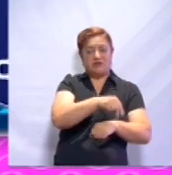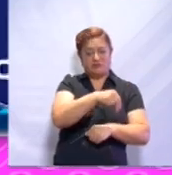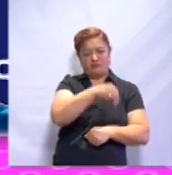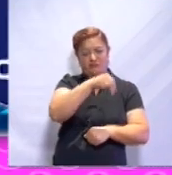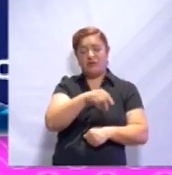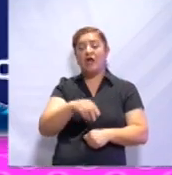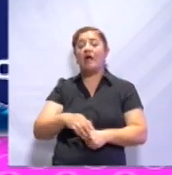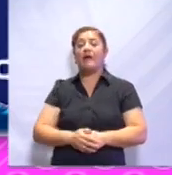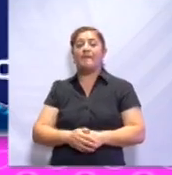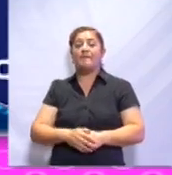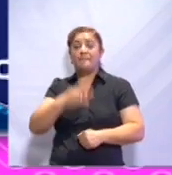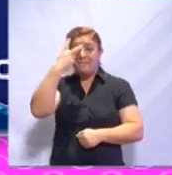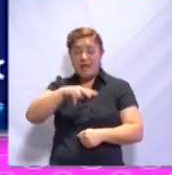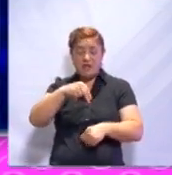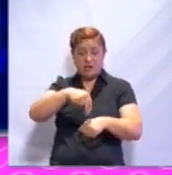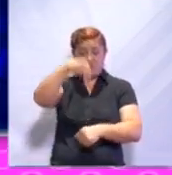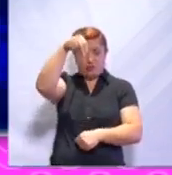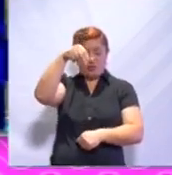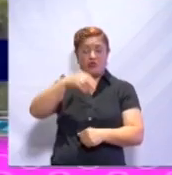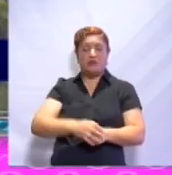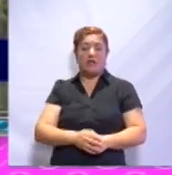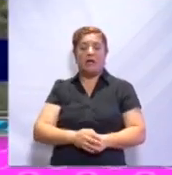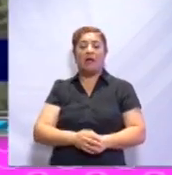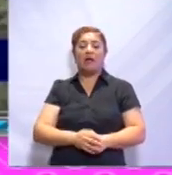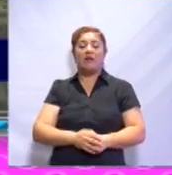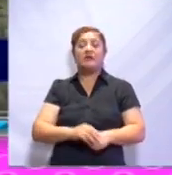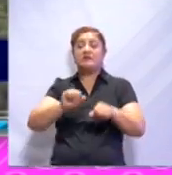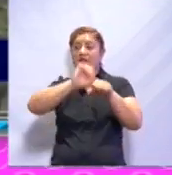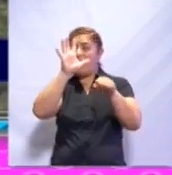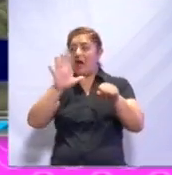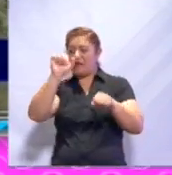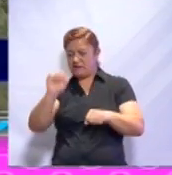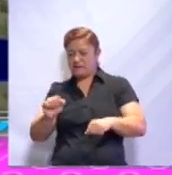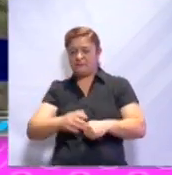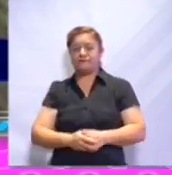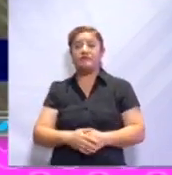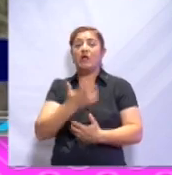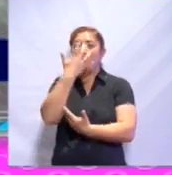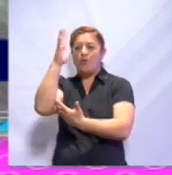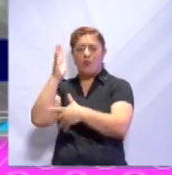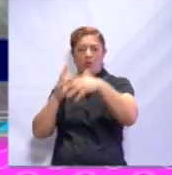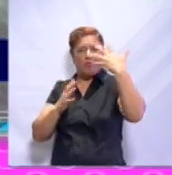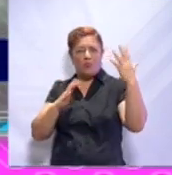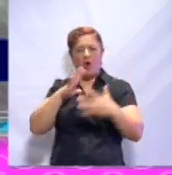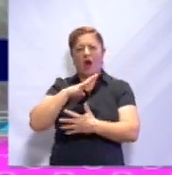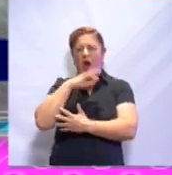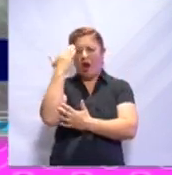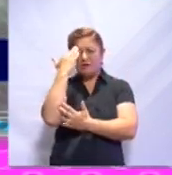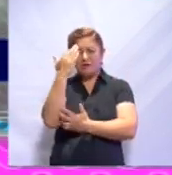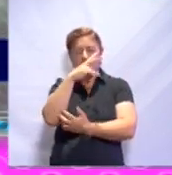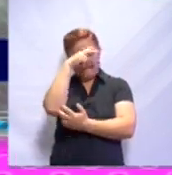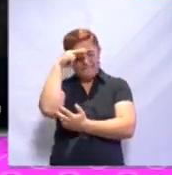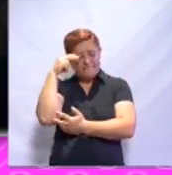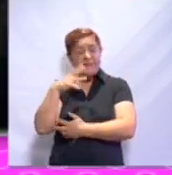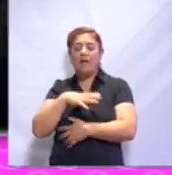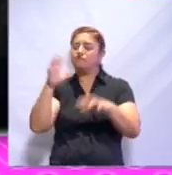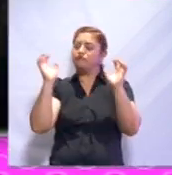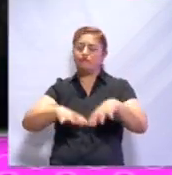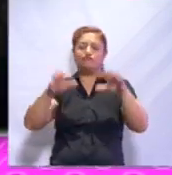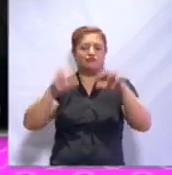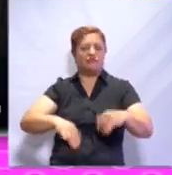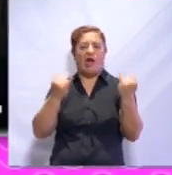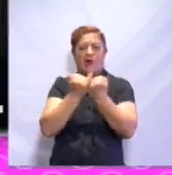México y el suroeste de Asia. El bosque templado se desarrolla en clima templado con lluvias todo el año.